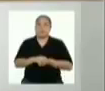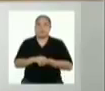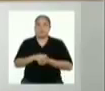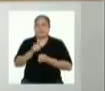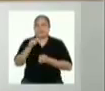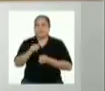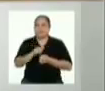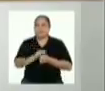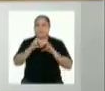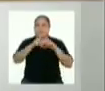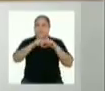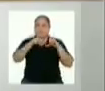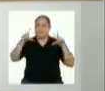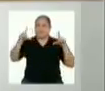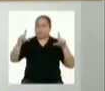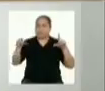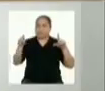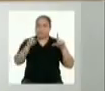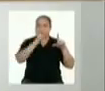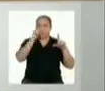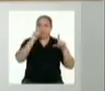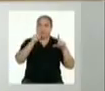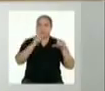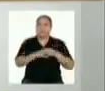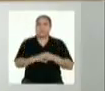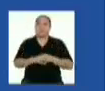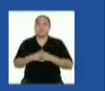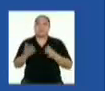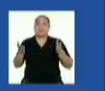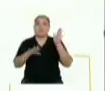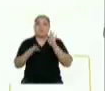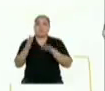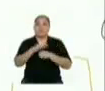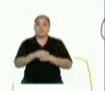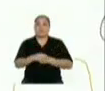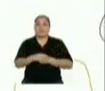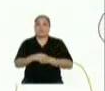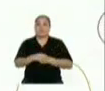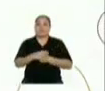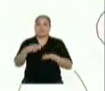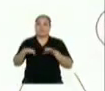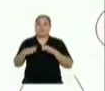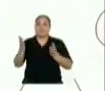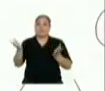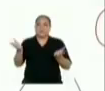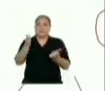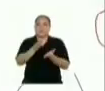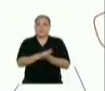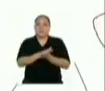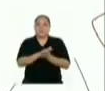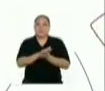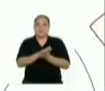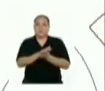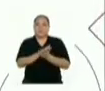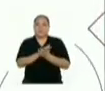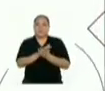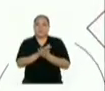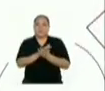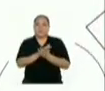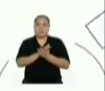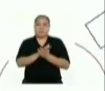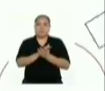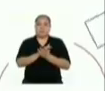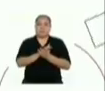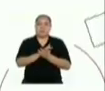con uno de los rectángulos al que se les darán los siguientes dobleces. Hacemos el doblez al medio, por el lado más